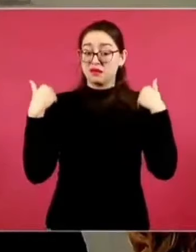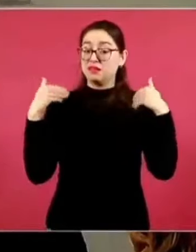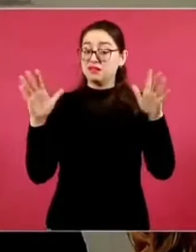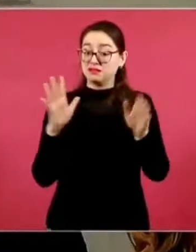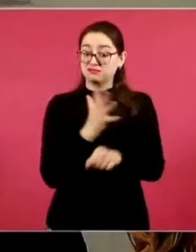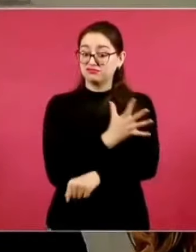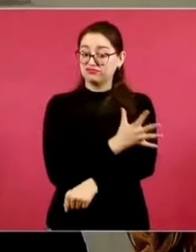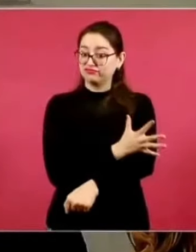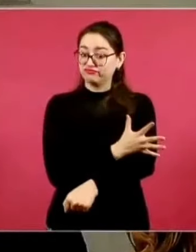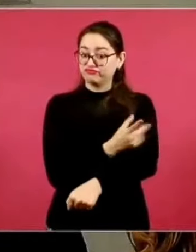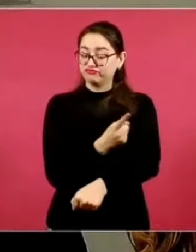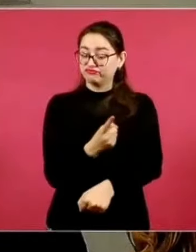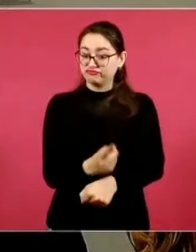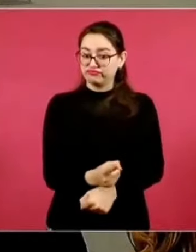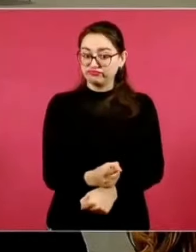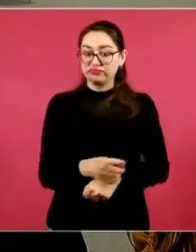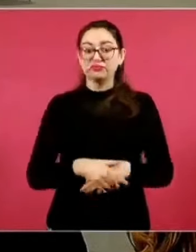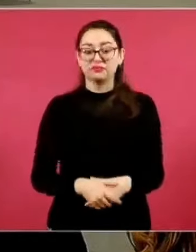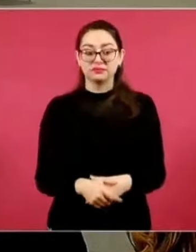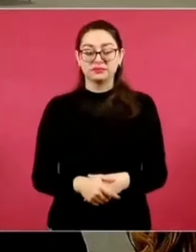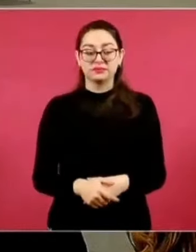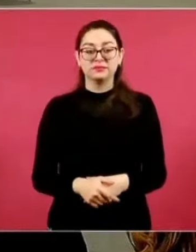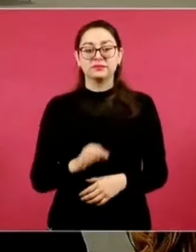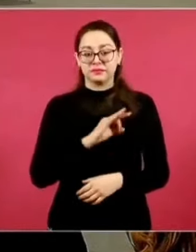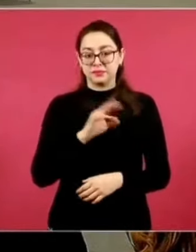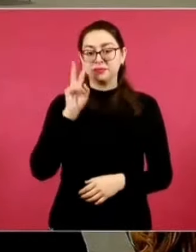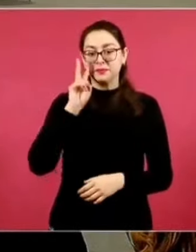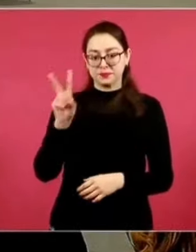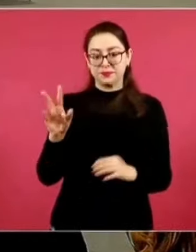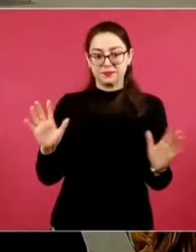estamos viendo los sitios arqueológicos.